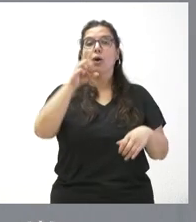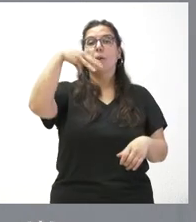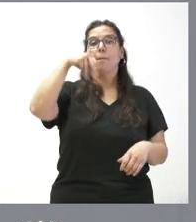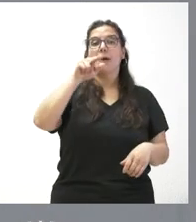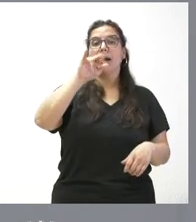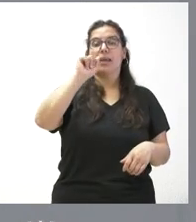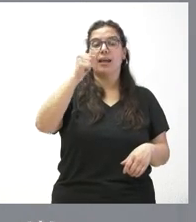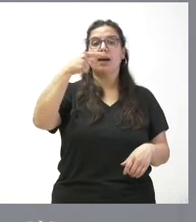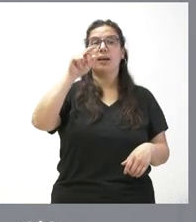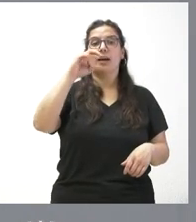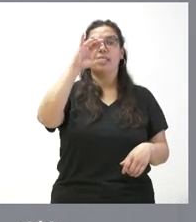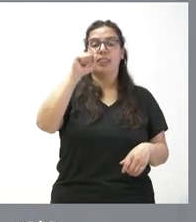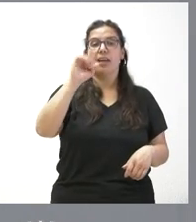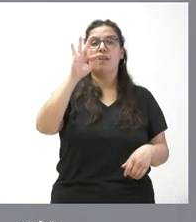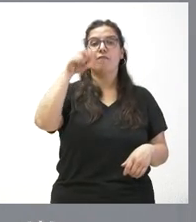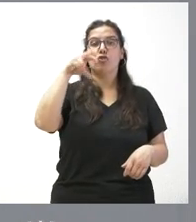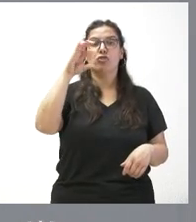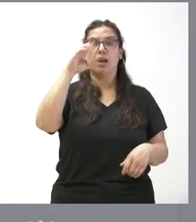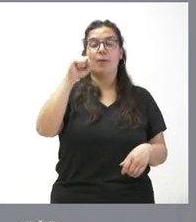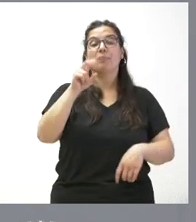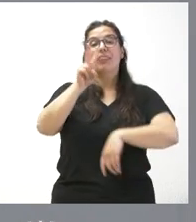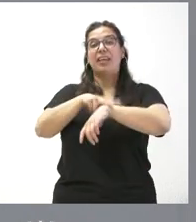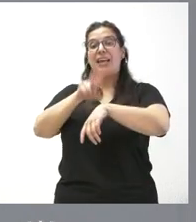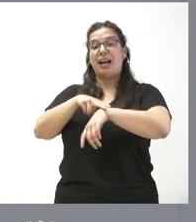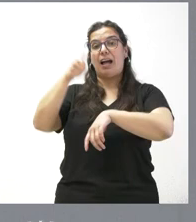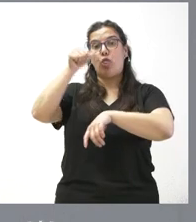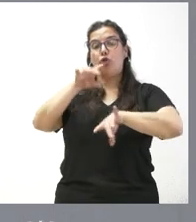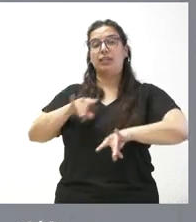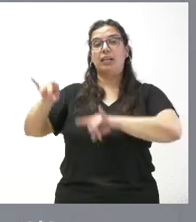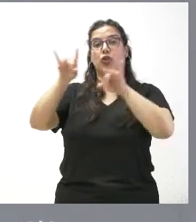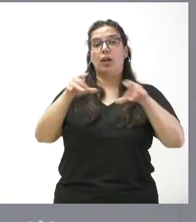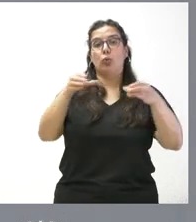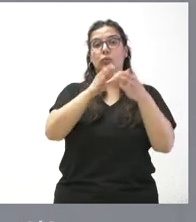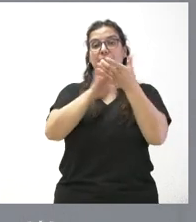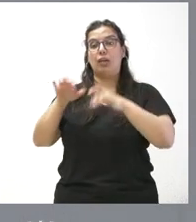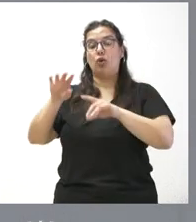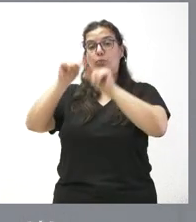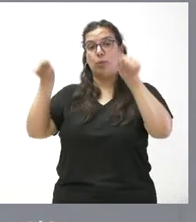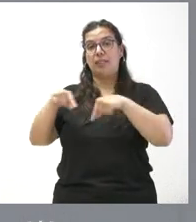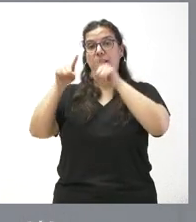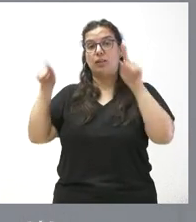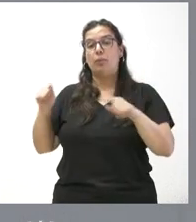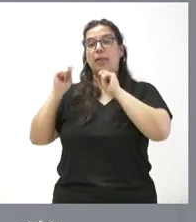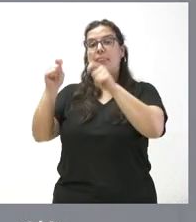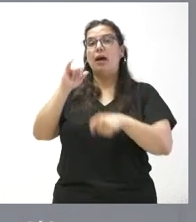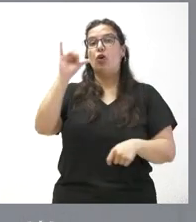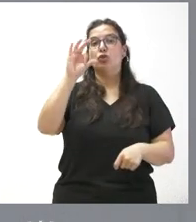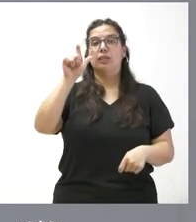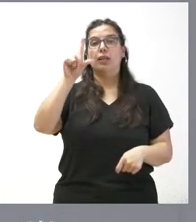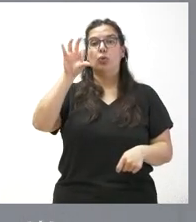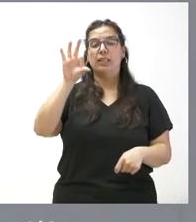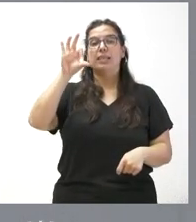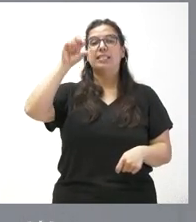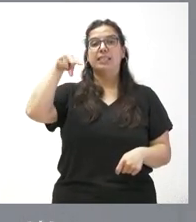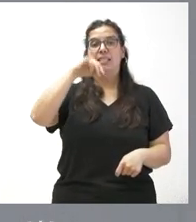García Fonseca y se nombra delegado territorial de la Junta de Castilla y León en Segovia a don José Luis Sanz Merino.